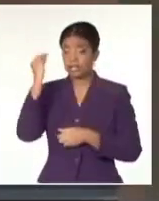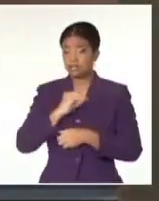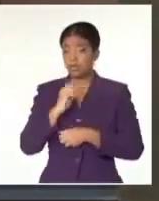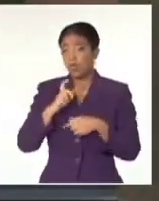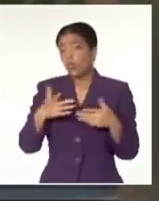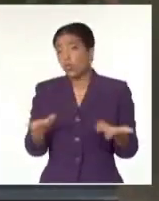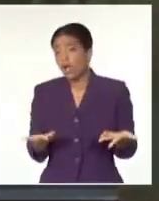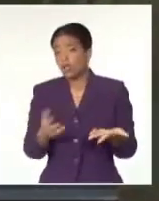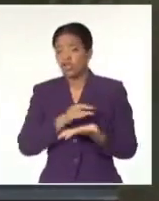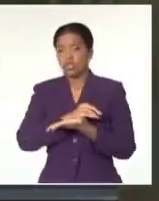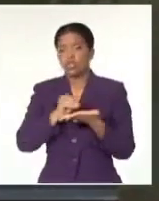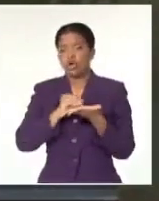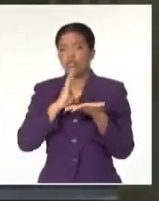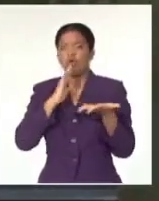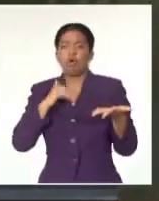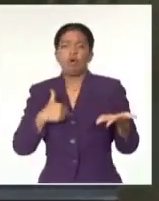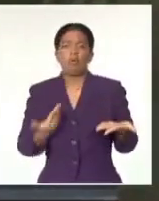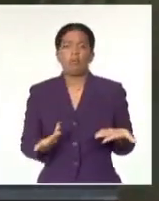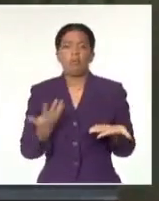les dijeron